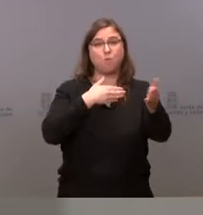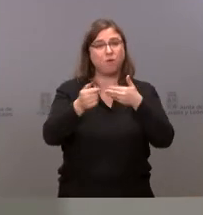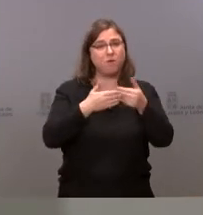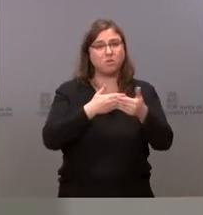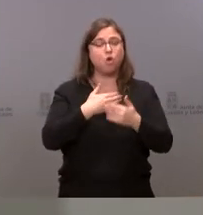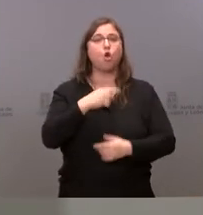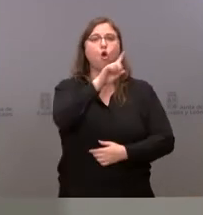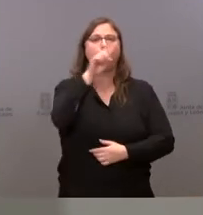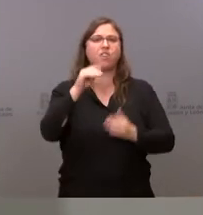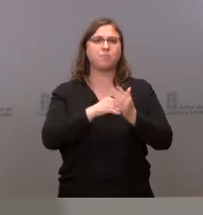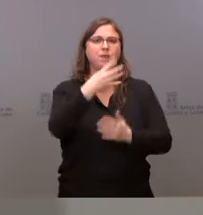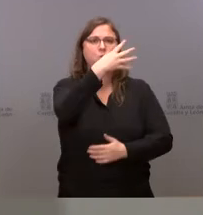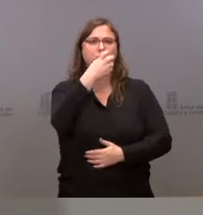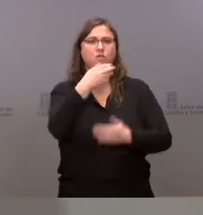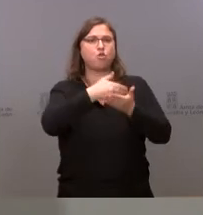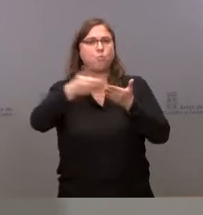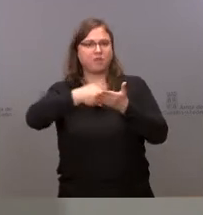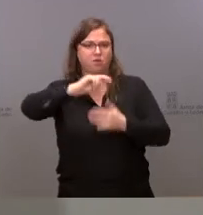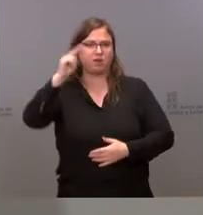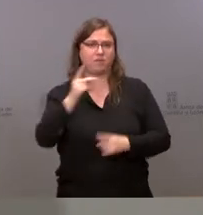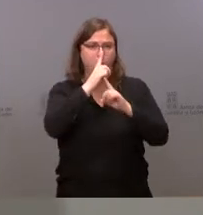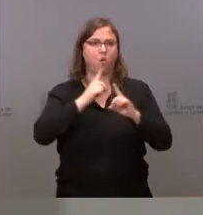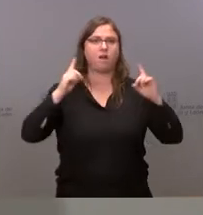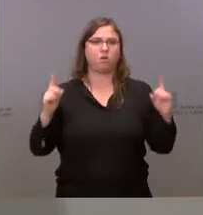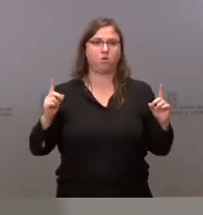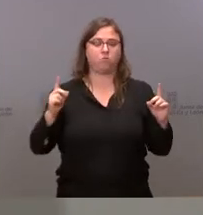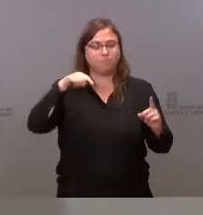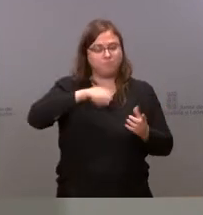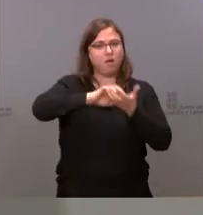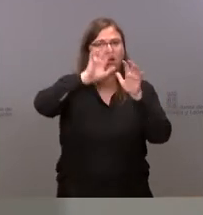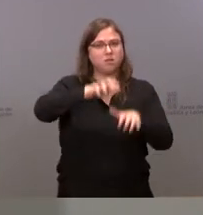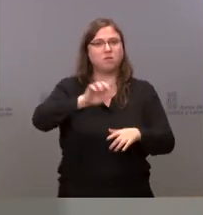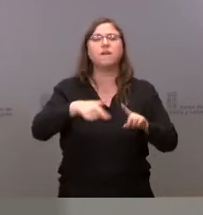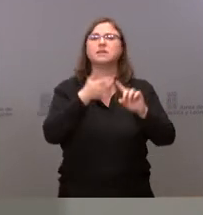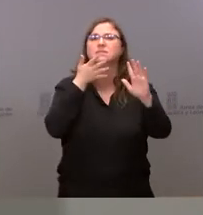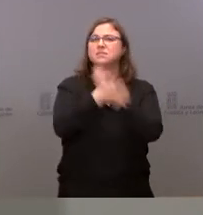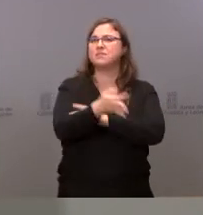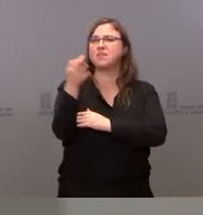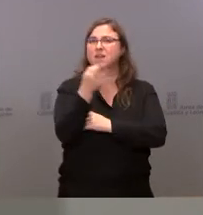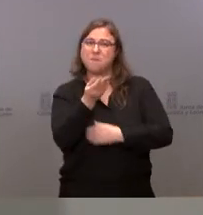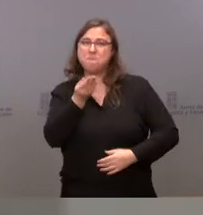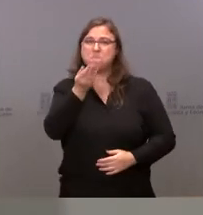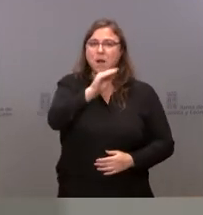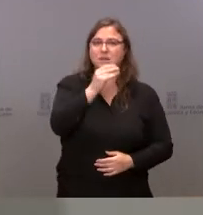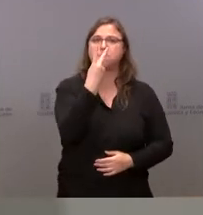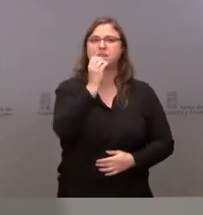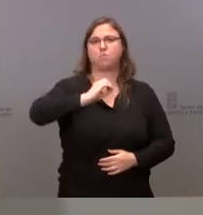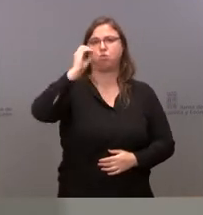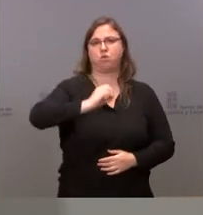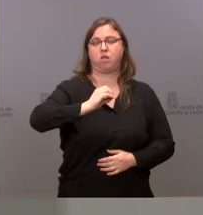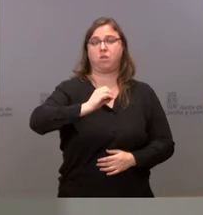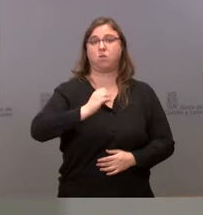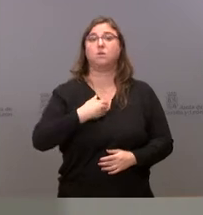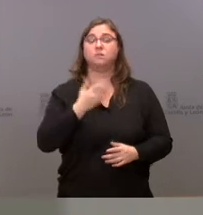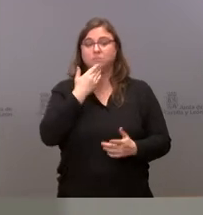de 11.400 millones de euros anuales en Castilla y León, lo que va a suponer un incremento del 20% durante el